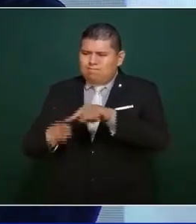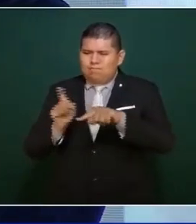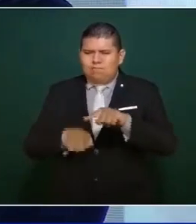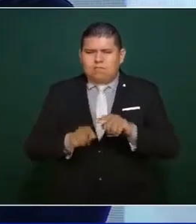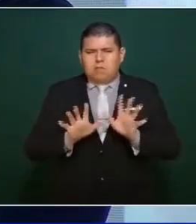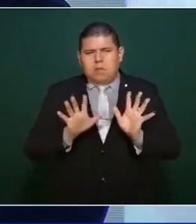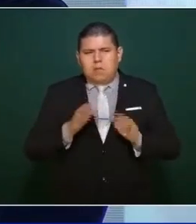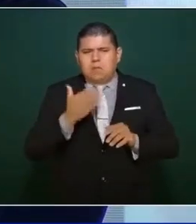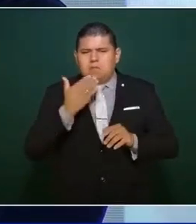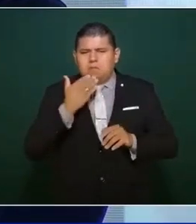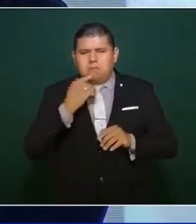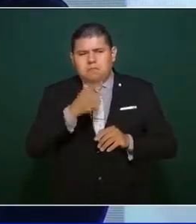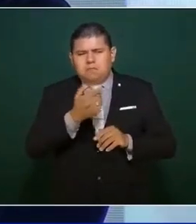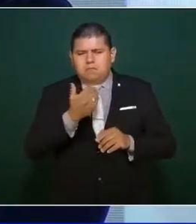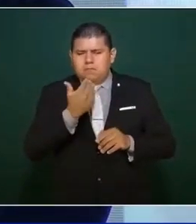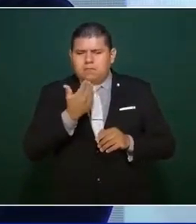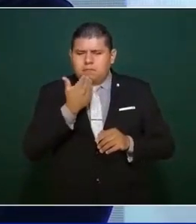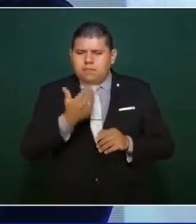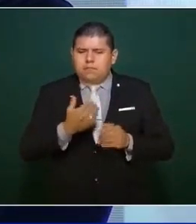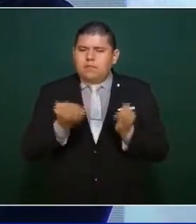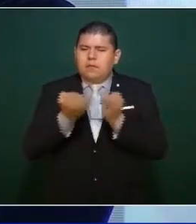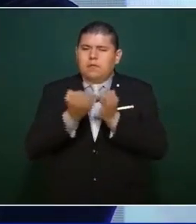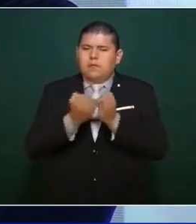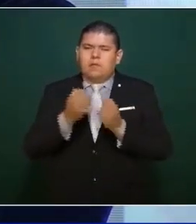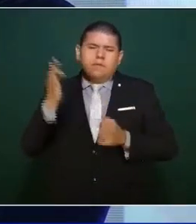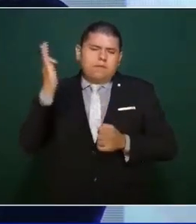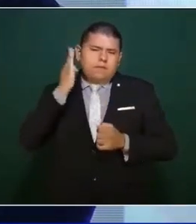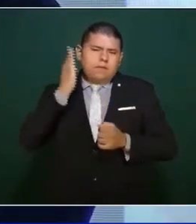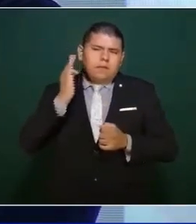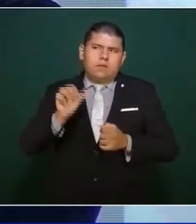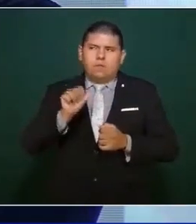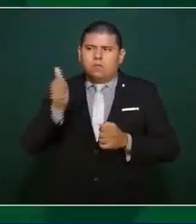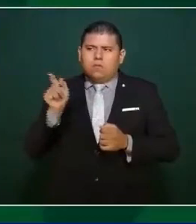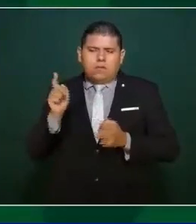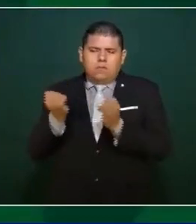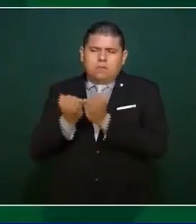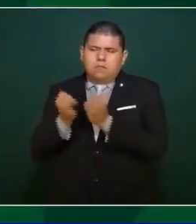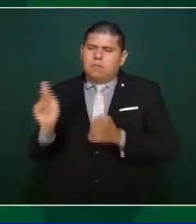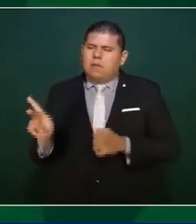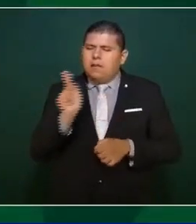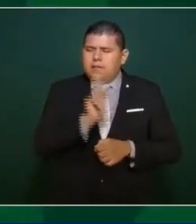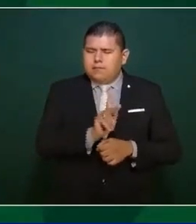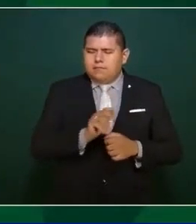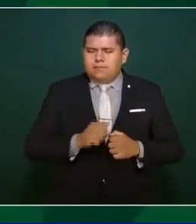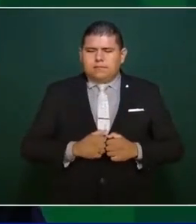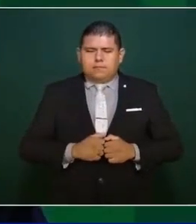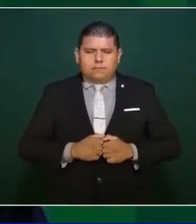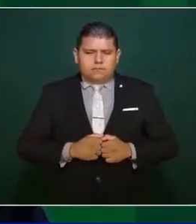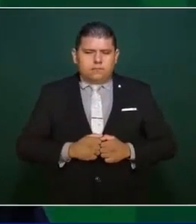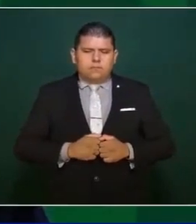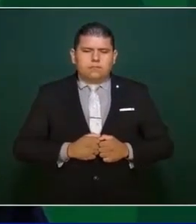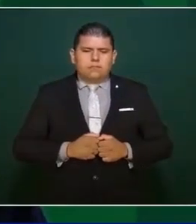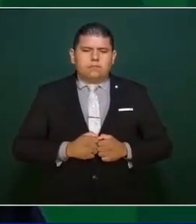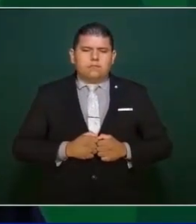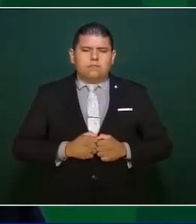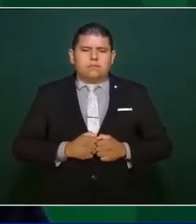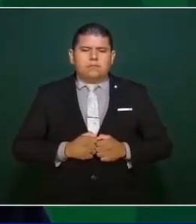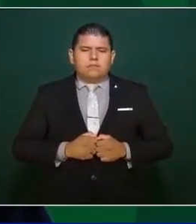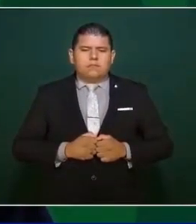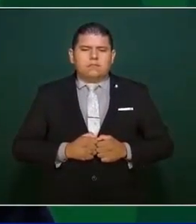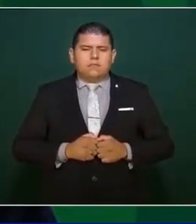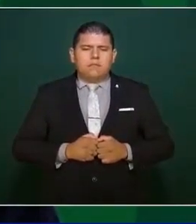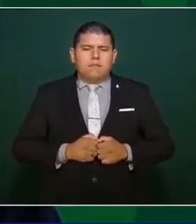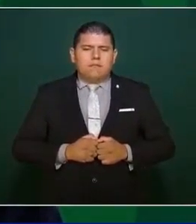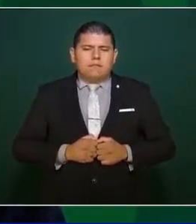Es el mismo caso del fiscal Gertz, que se lo traen también a todos,